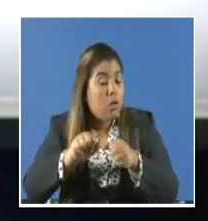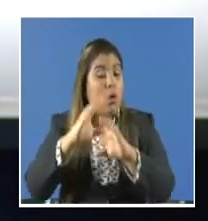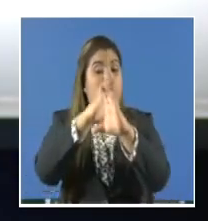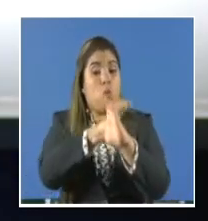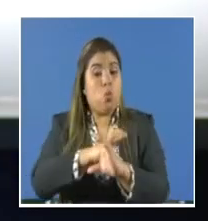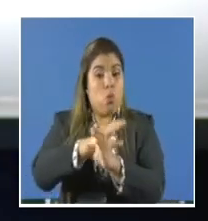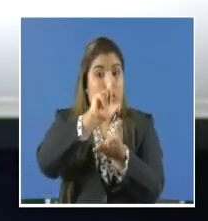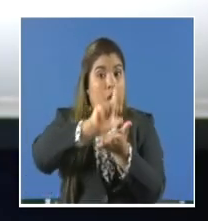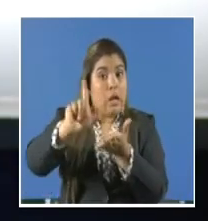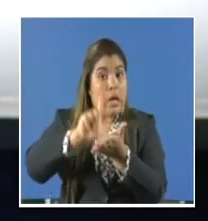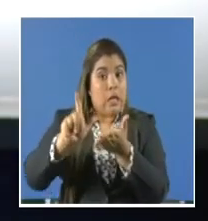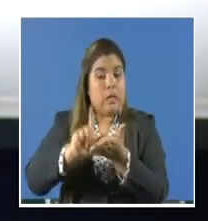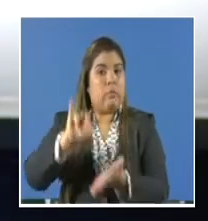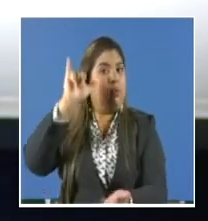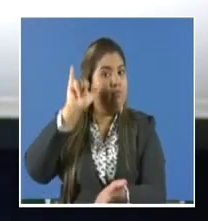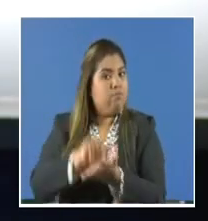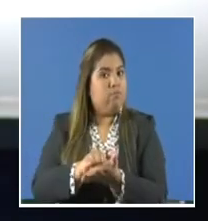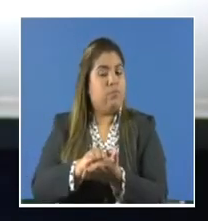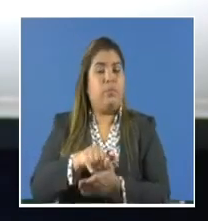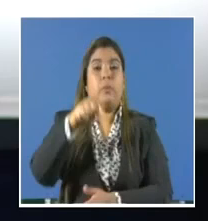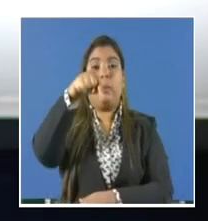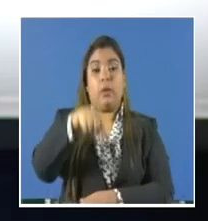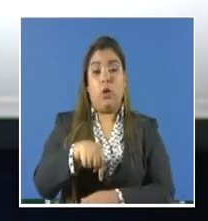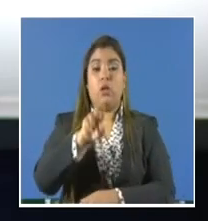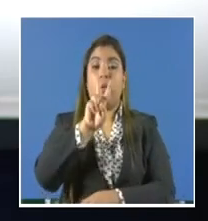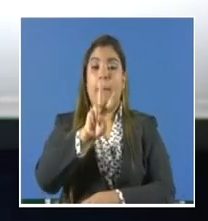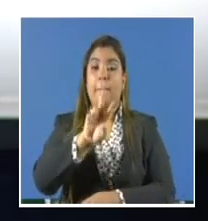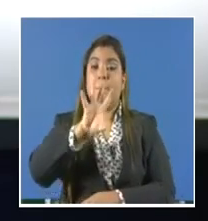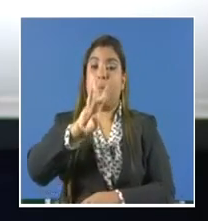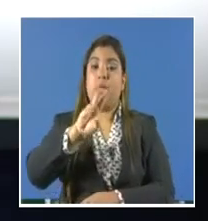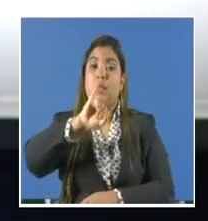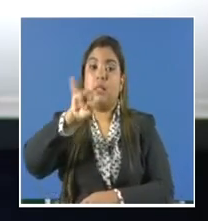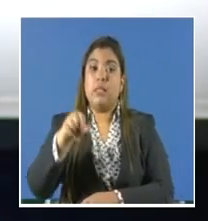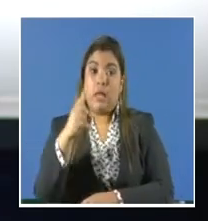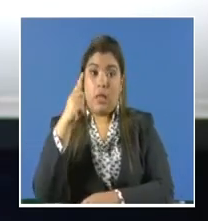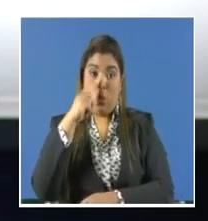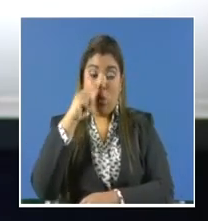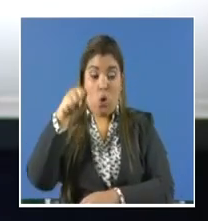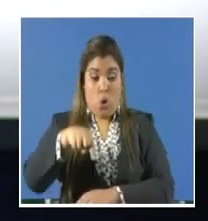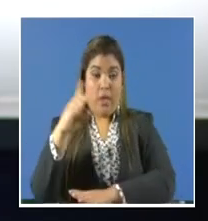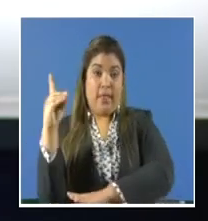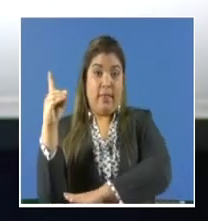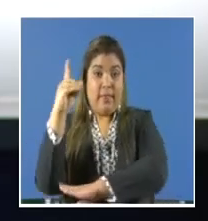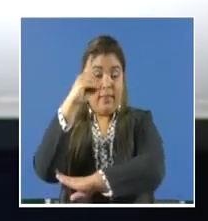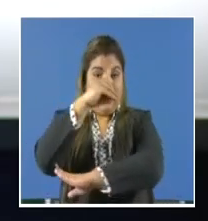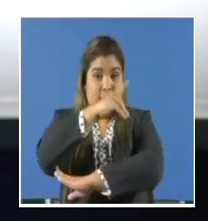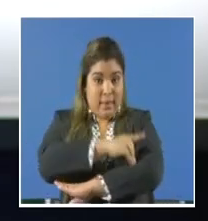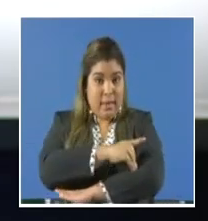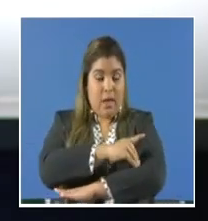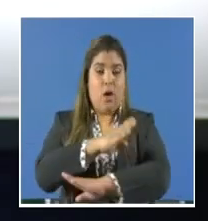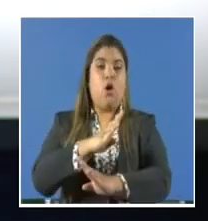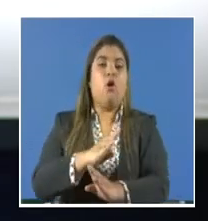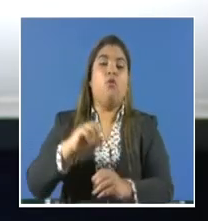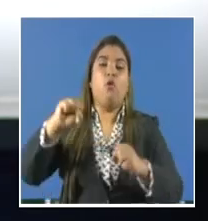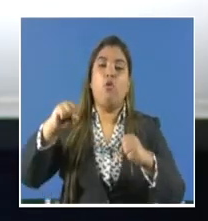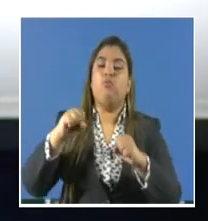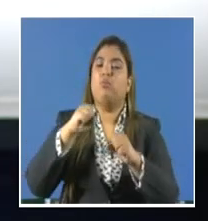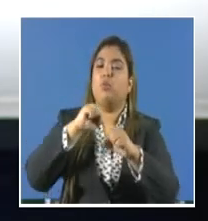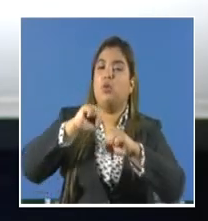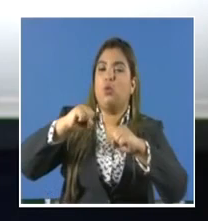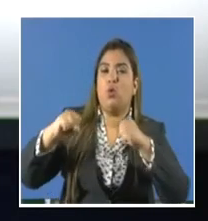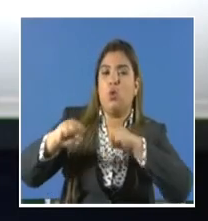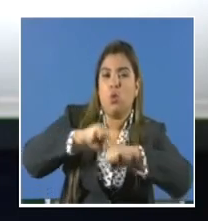permanente. Hoy, 26 de junio, se conmemora el día de Contra el Aedes